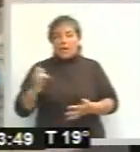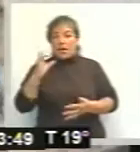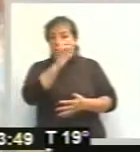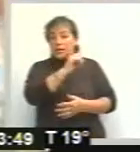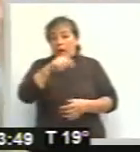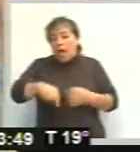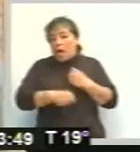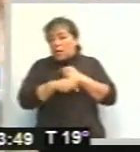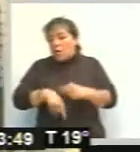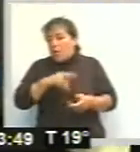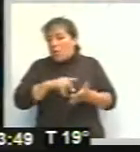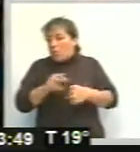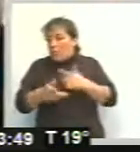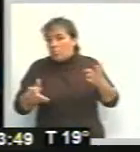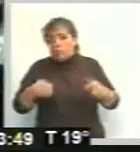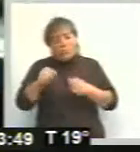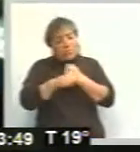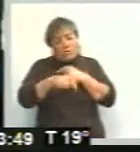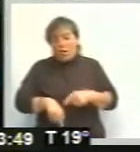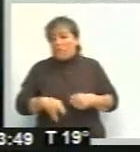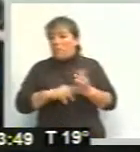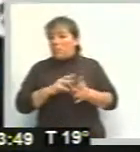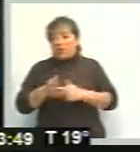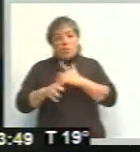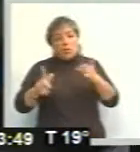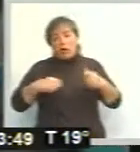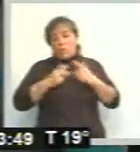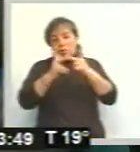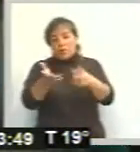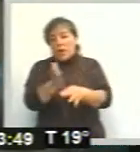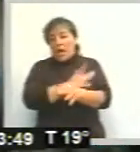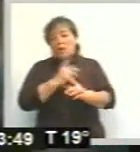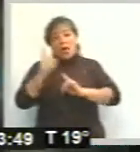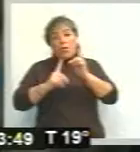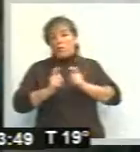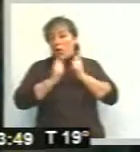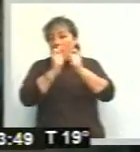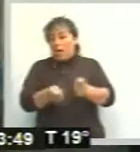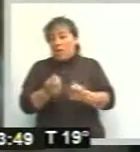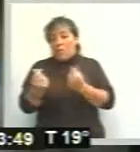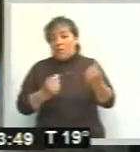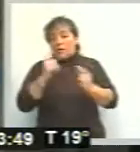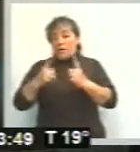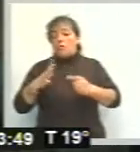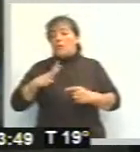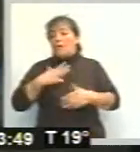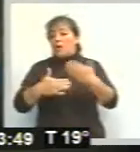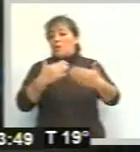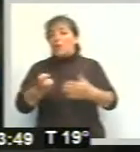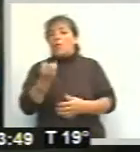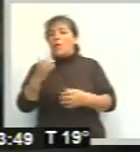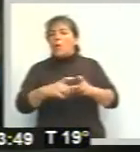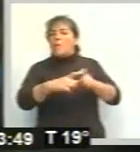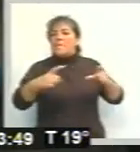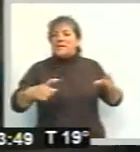ningún inconveniente? Hasta el momento no estamos teniendo inconvenientes, como te decía, a algunos ya se les devolvió y a otros estamos en el proceso. ¿Cuál es la cantidad de pasajes